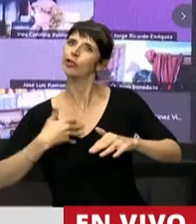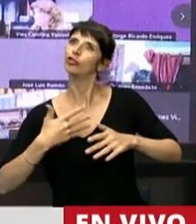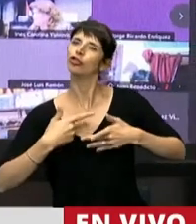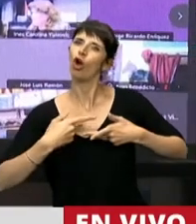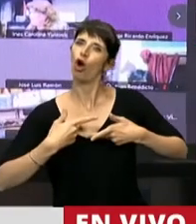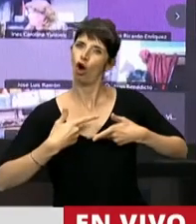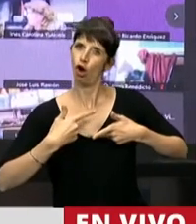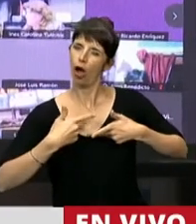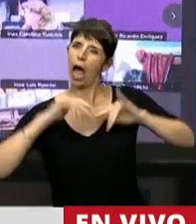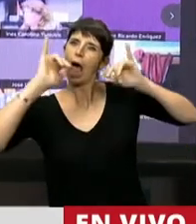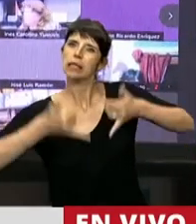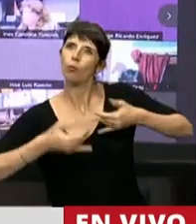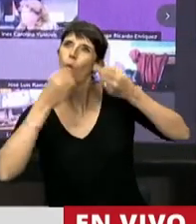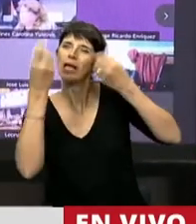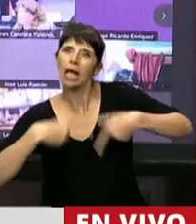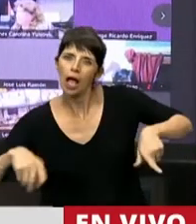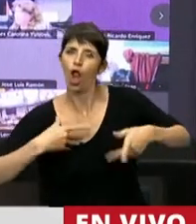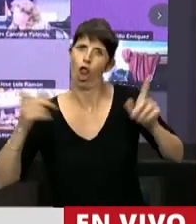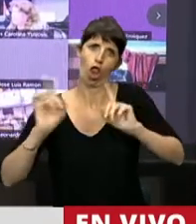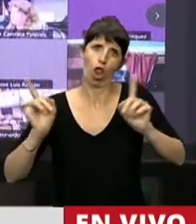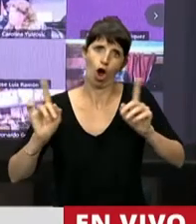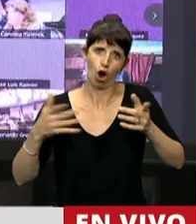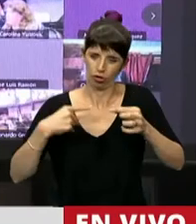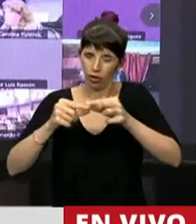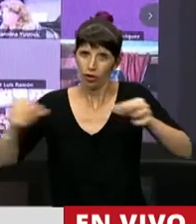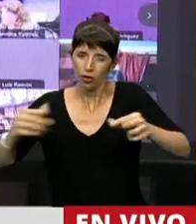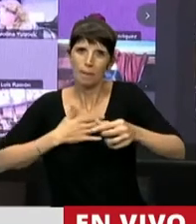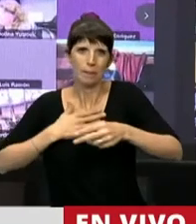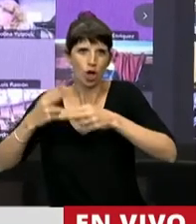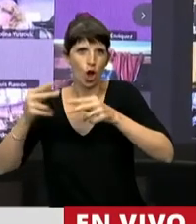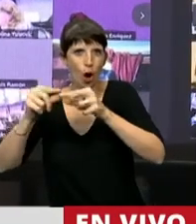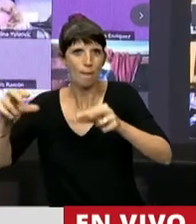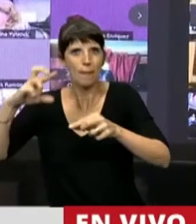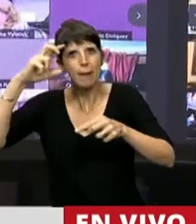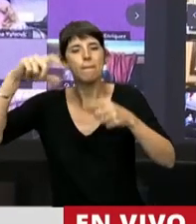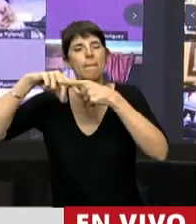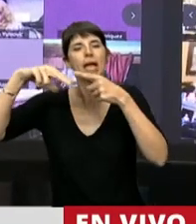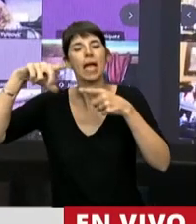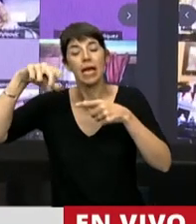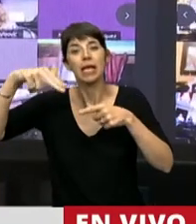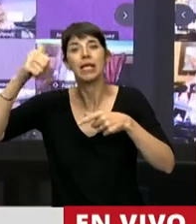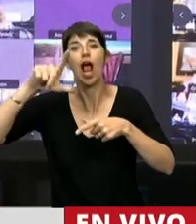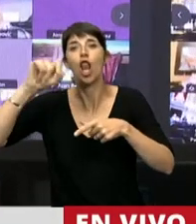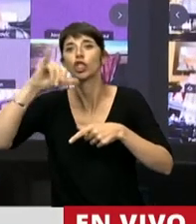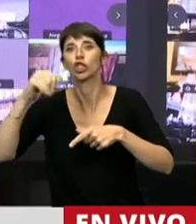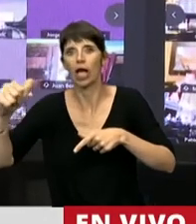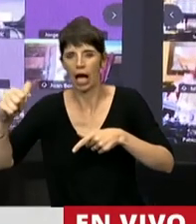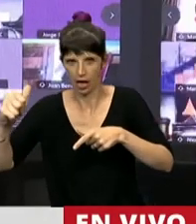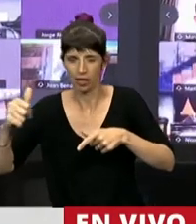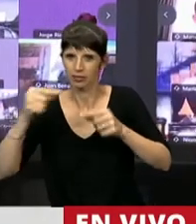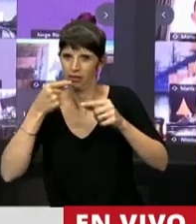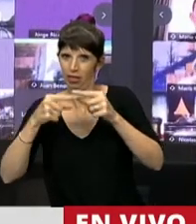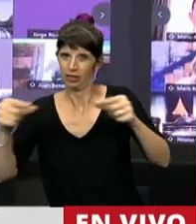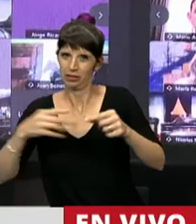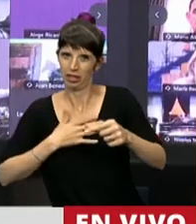de Ángel Vicente Peñalosa soy, decía ese puñal y entregaba por este mayor Irrazábal. No